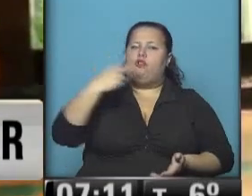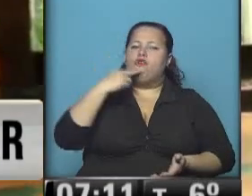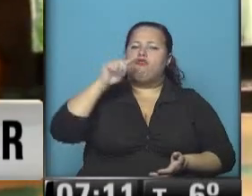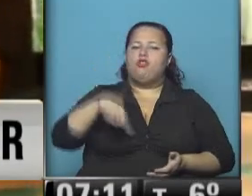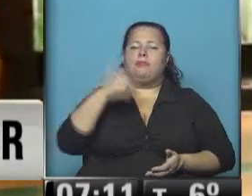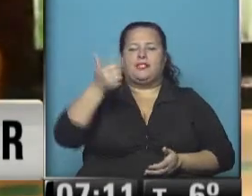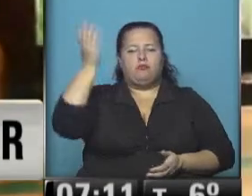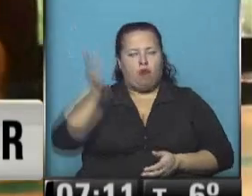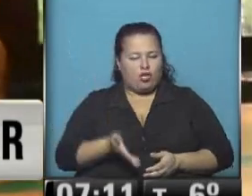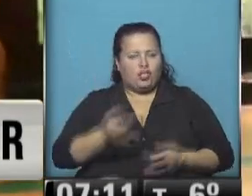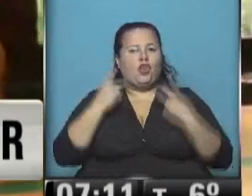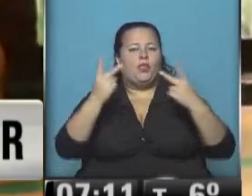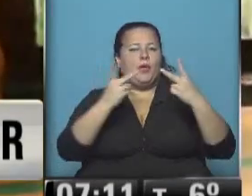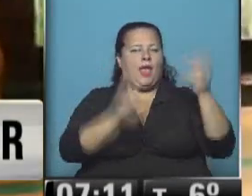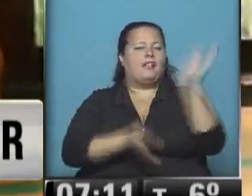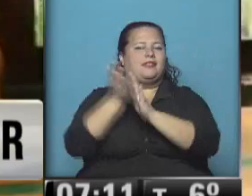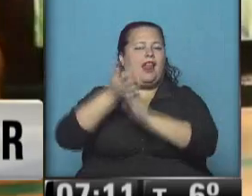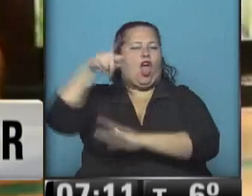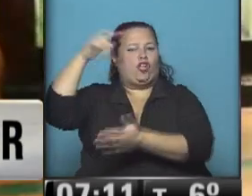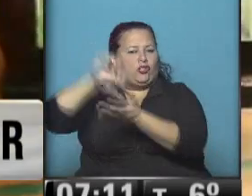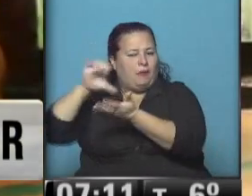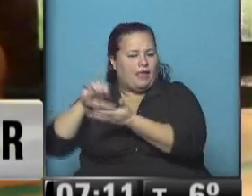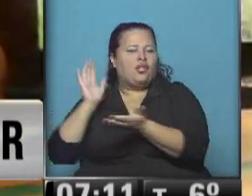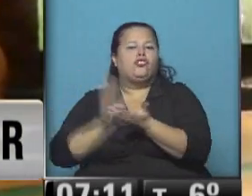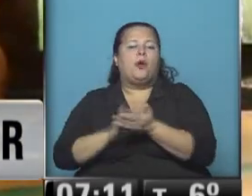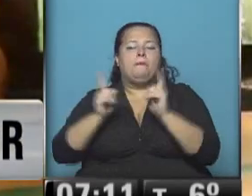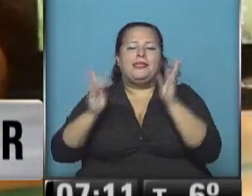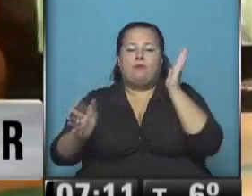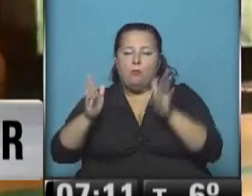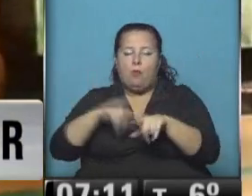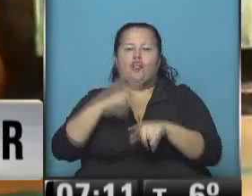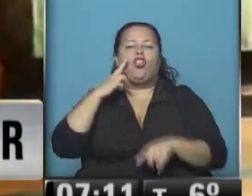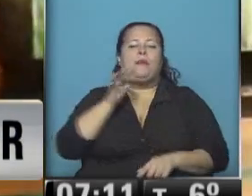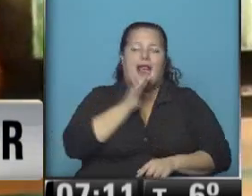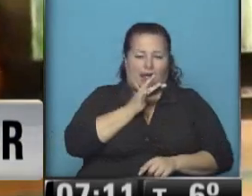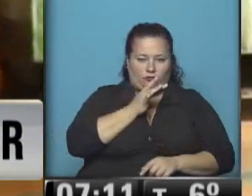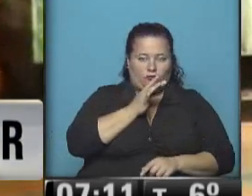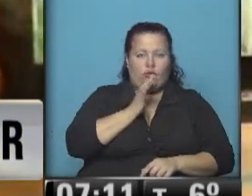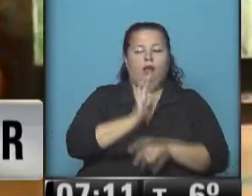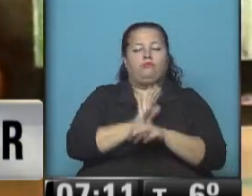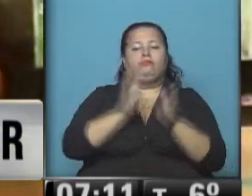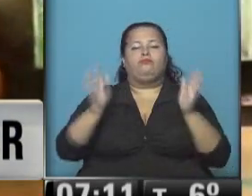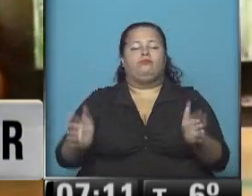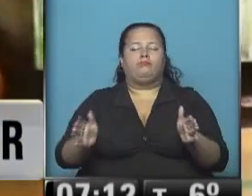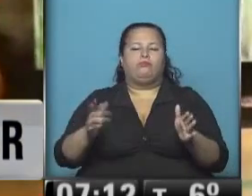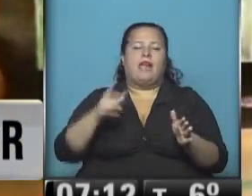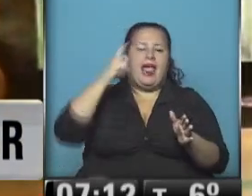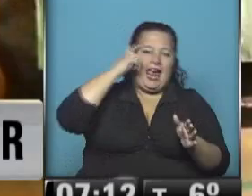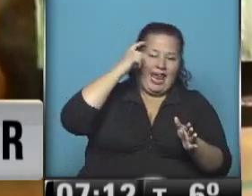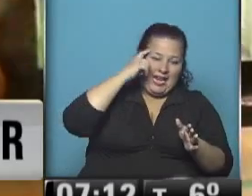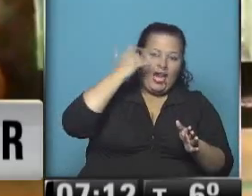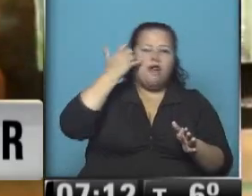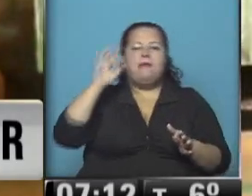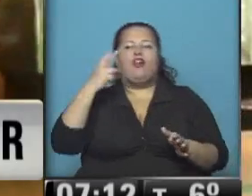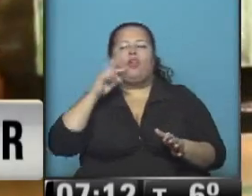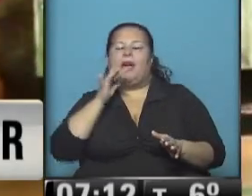,6% en los viajes y salidas al exterior respecto al mismo periodo de 2014, es decir, entre el mes de enero y mayo